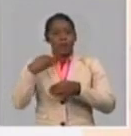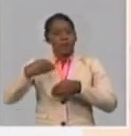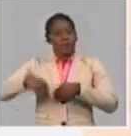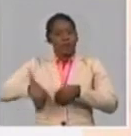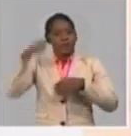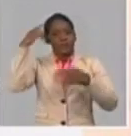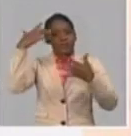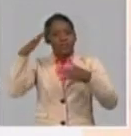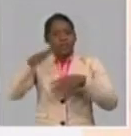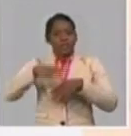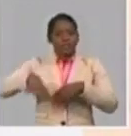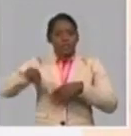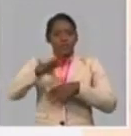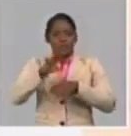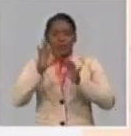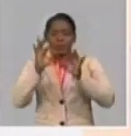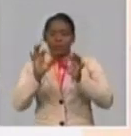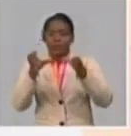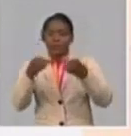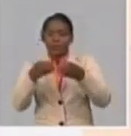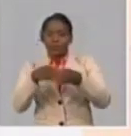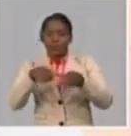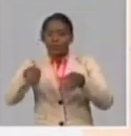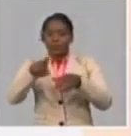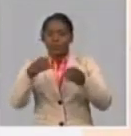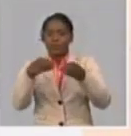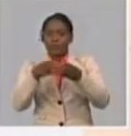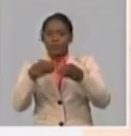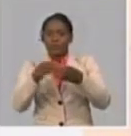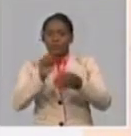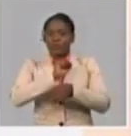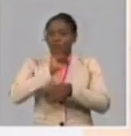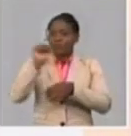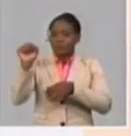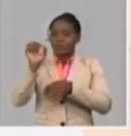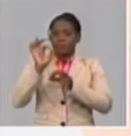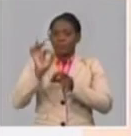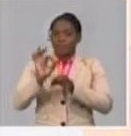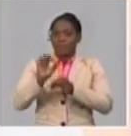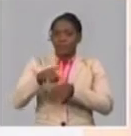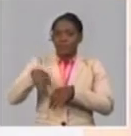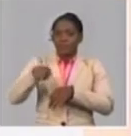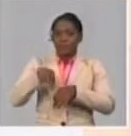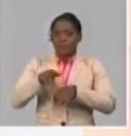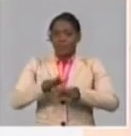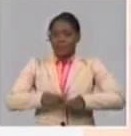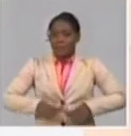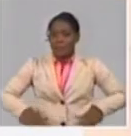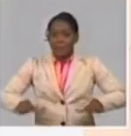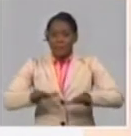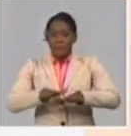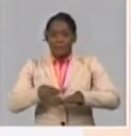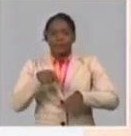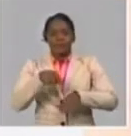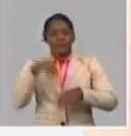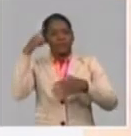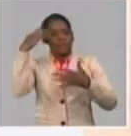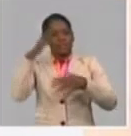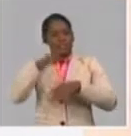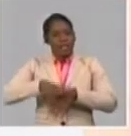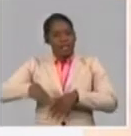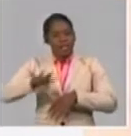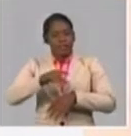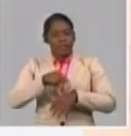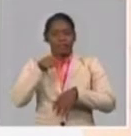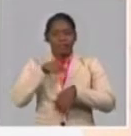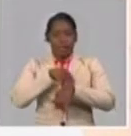tú eres uno de los ganadores de ese premio, de los premiados, esta mesa redonda. Y estamos a partir de hoy